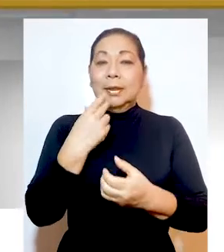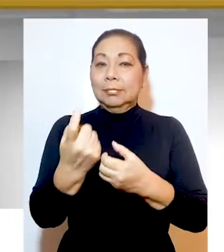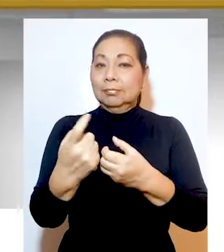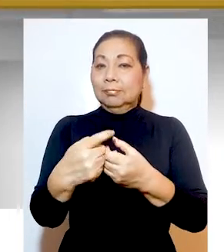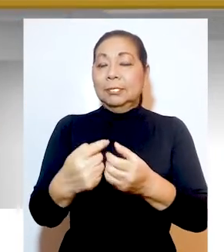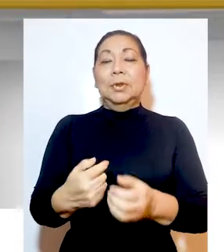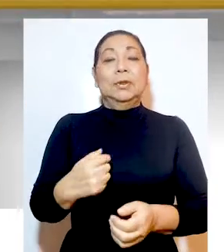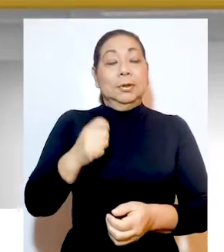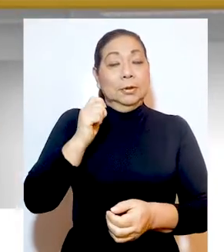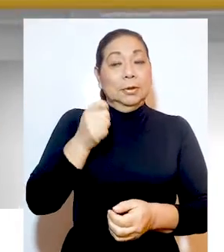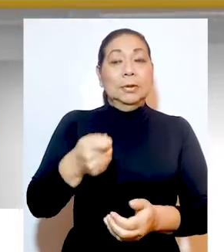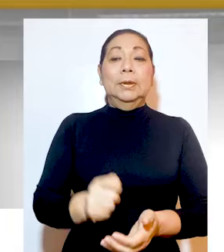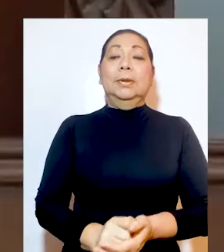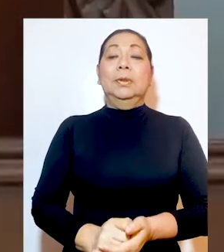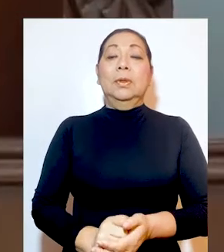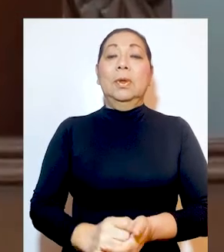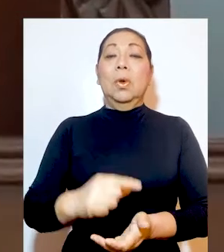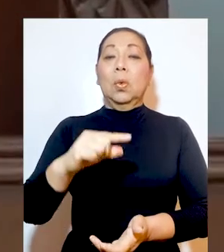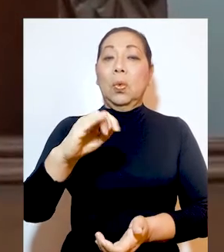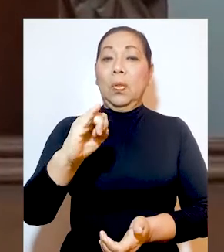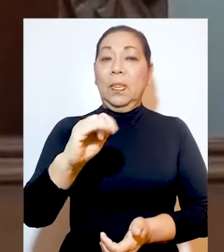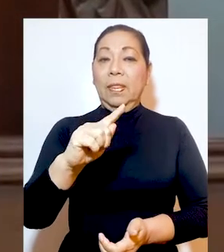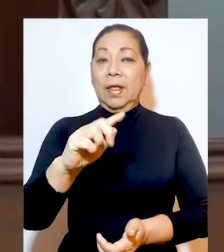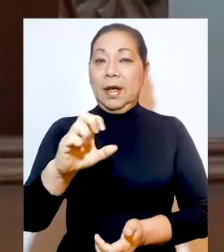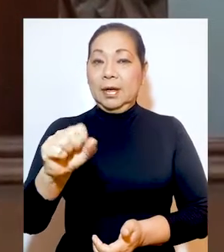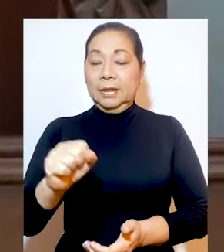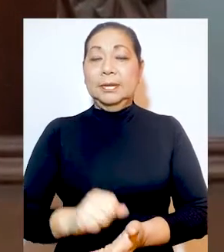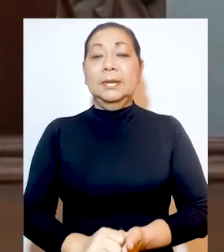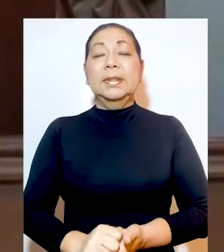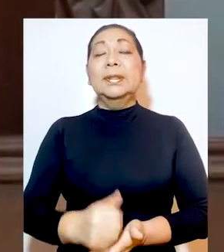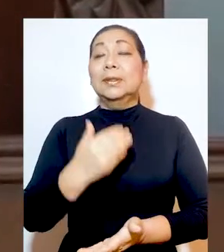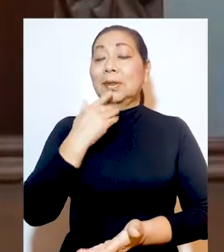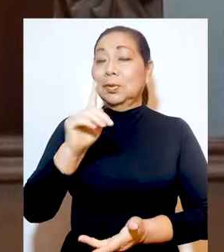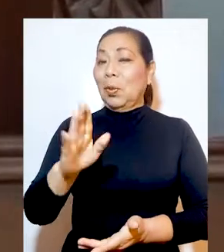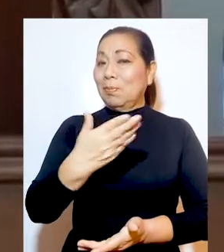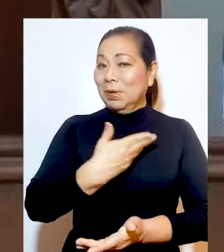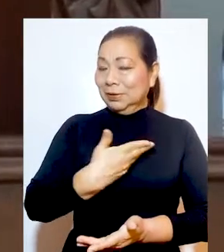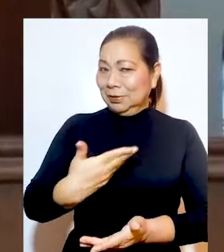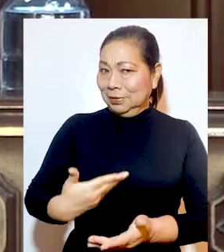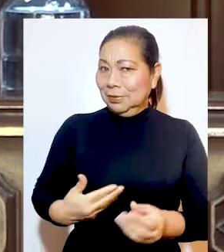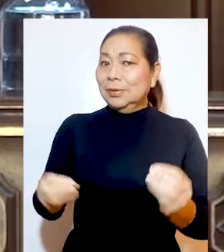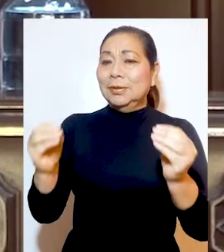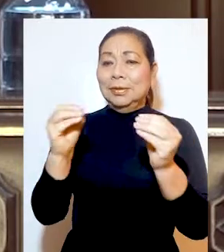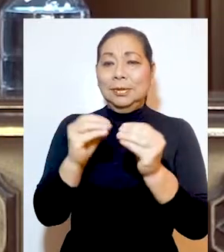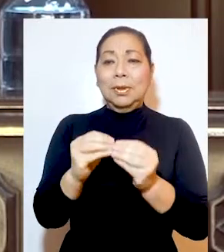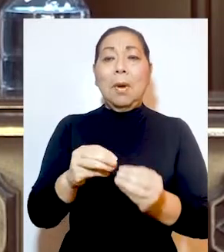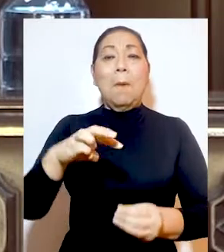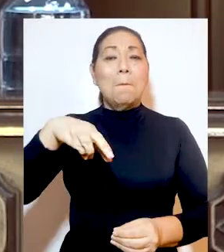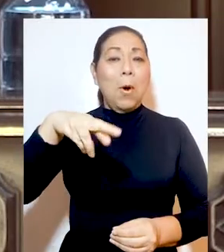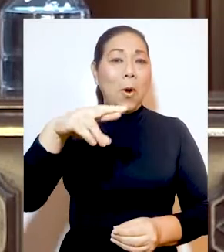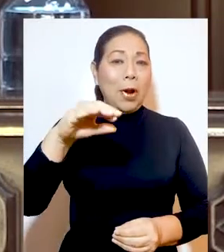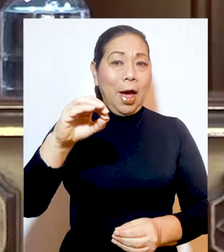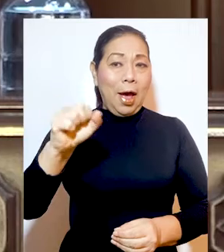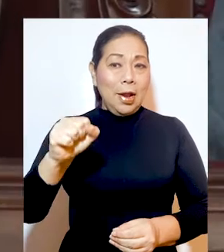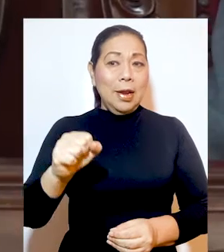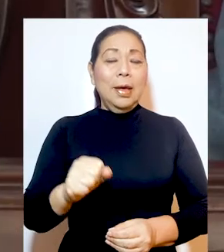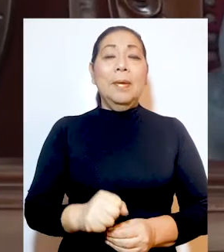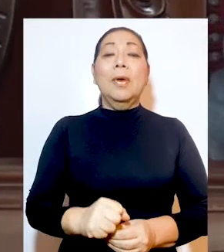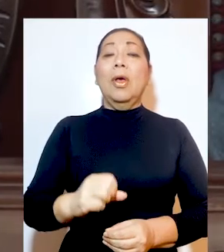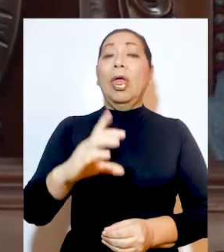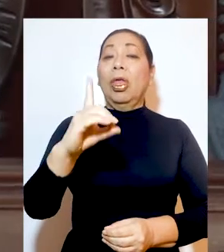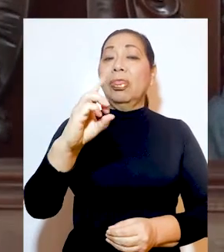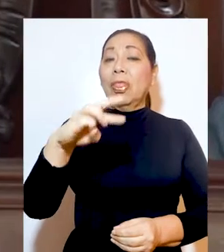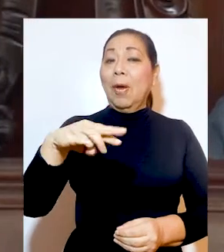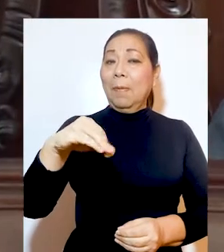integrada por los magistrados Gustavo Gutiérrez Tixe, quien la preside Francisco Morales Arabia y